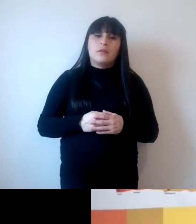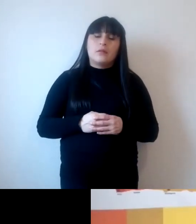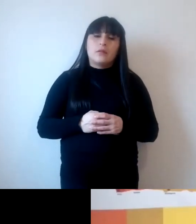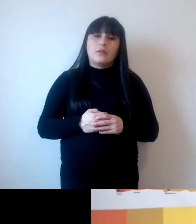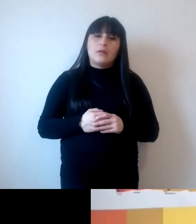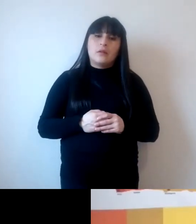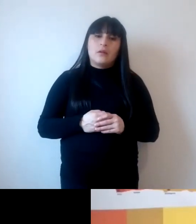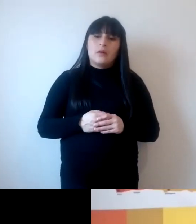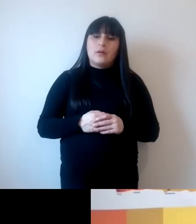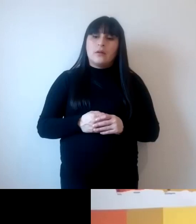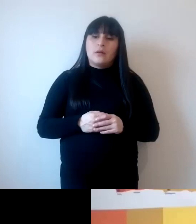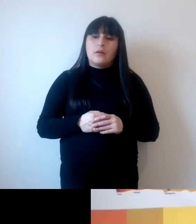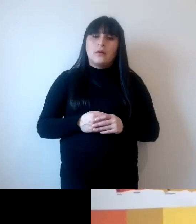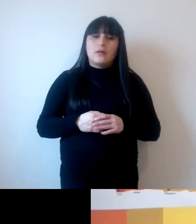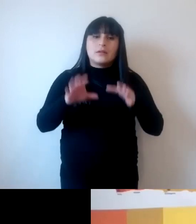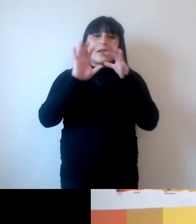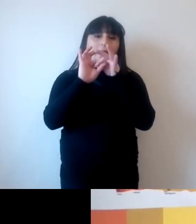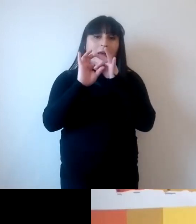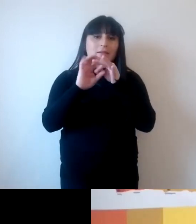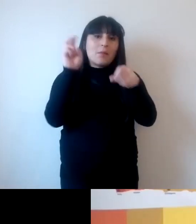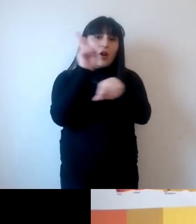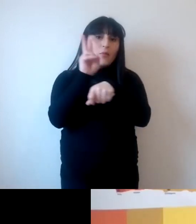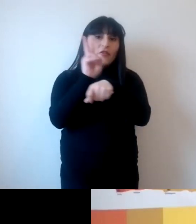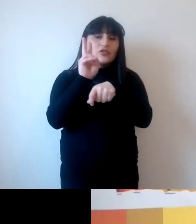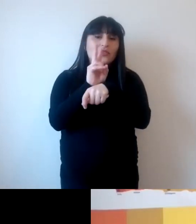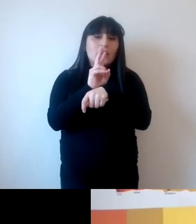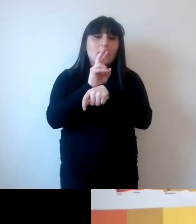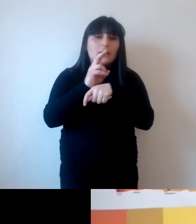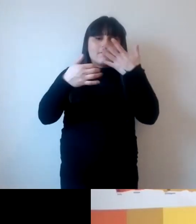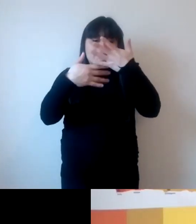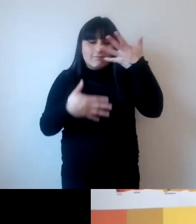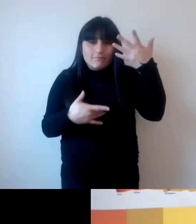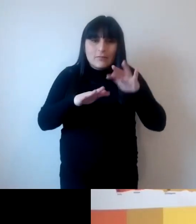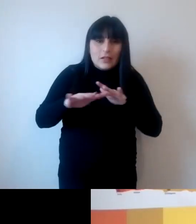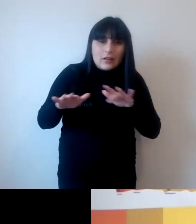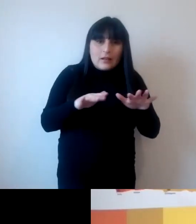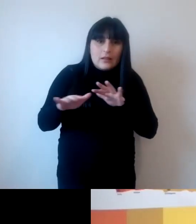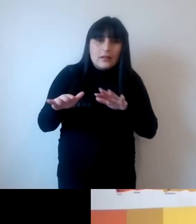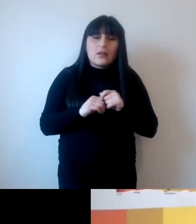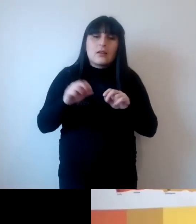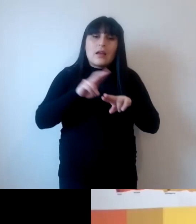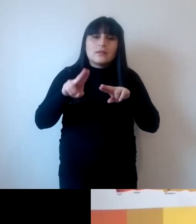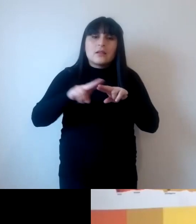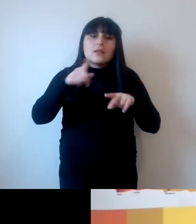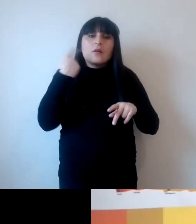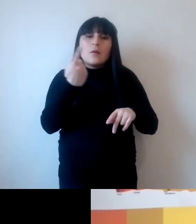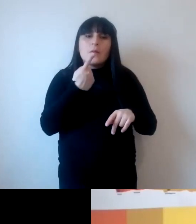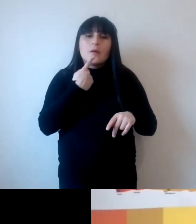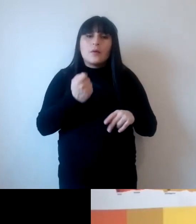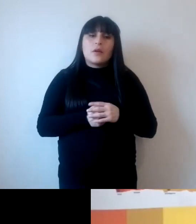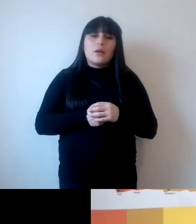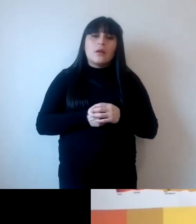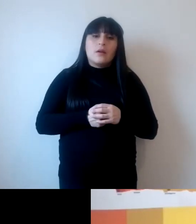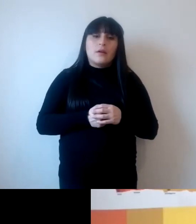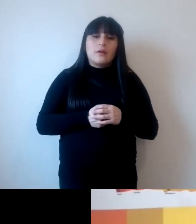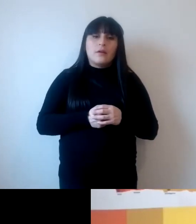respetar el tiempo agradecemos a los profesores que están escribiendo comentando y agregando algunas preguntas también vamos a seguir con